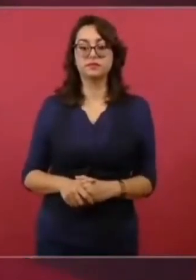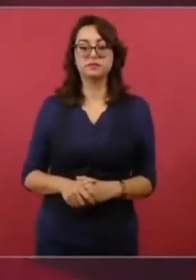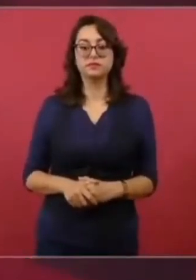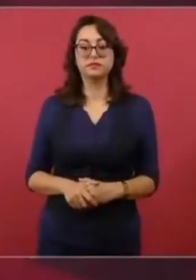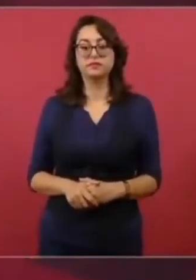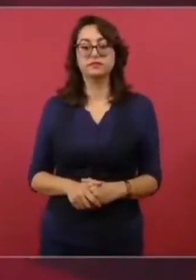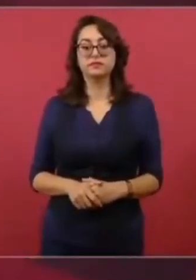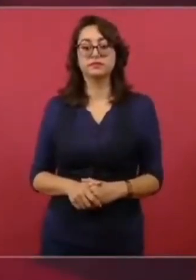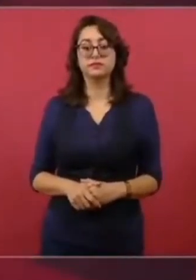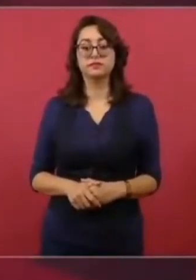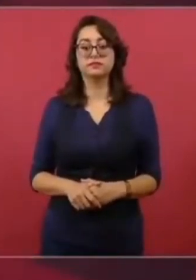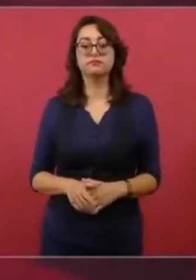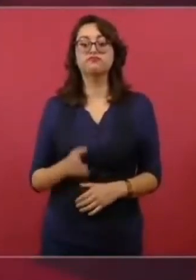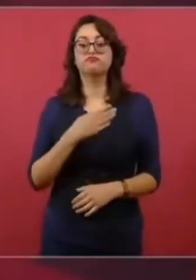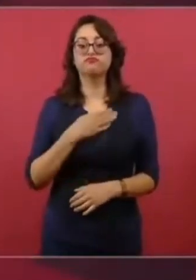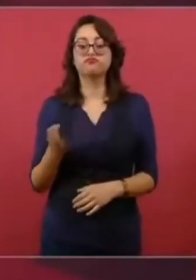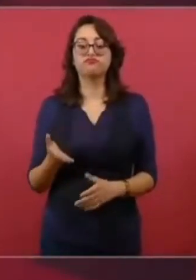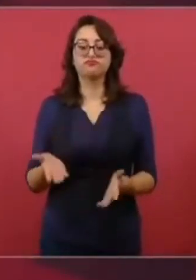Pero bueno, adelante.